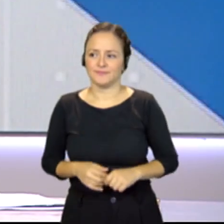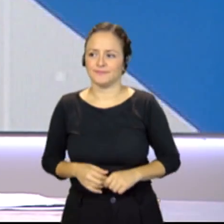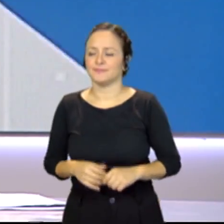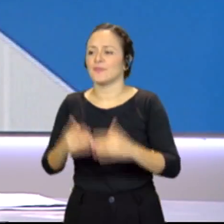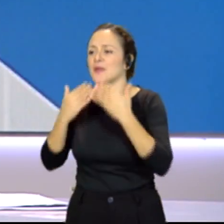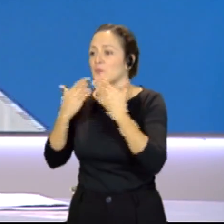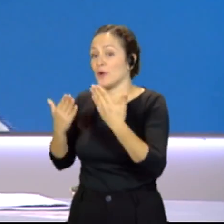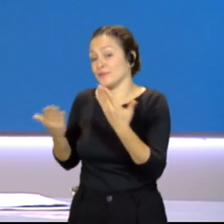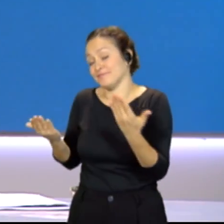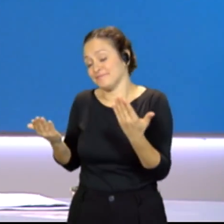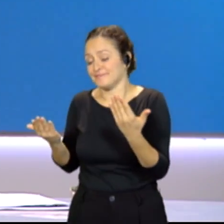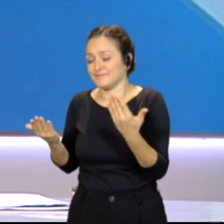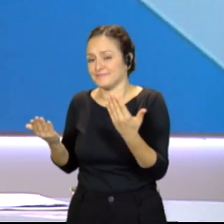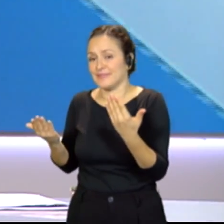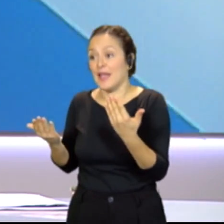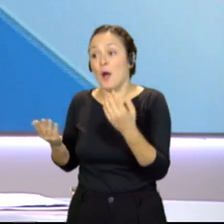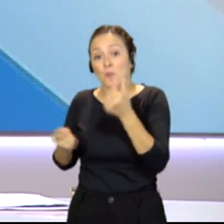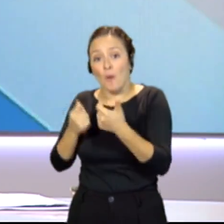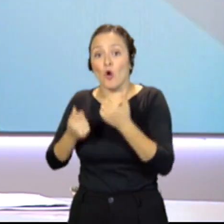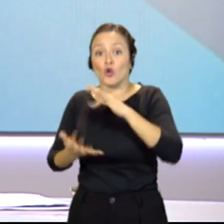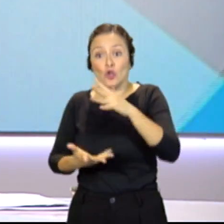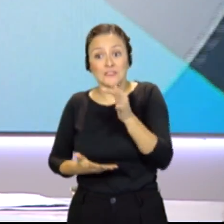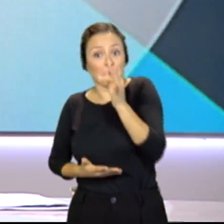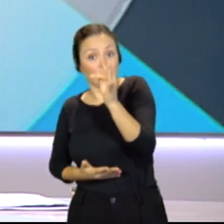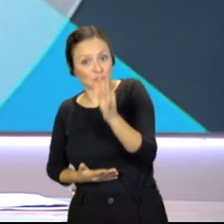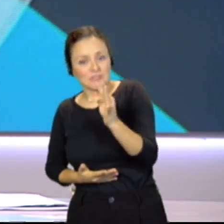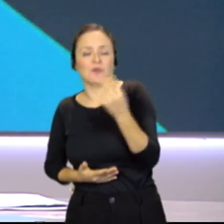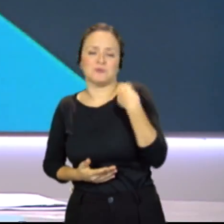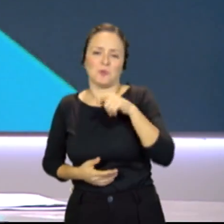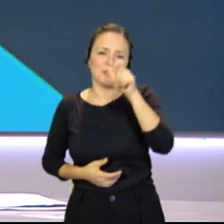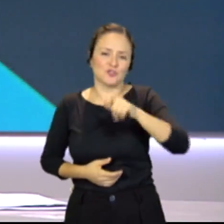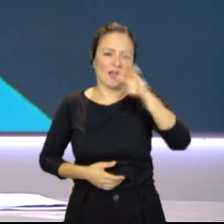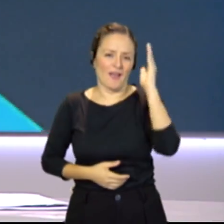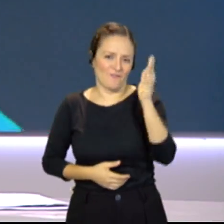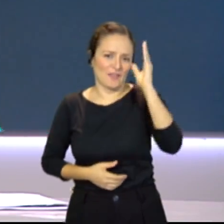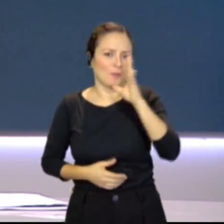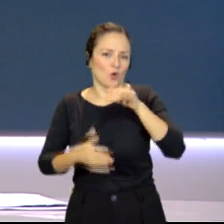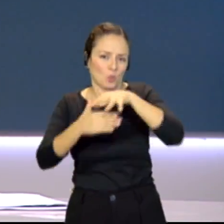Gracias, Mónica. Poco a poco se van sumando buenas noticias con respecto a esos afectados por el volcán en la isla de La Palma.